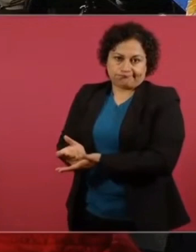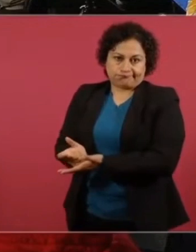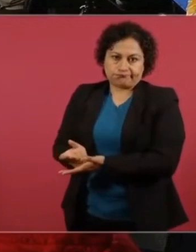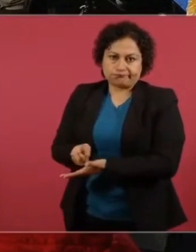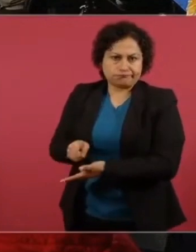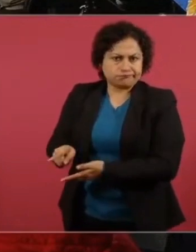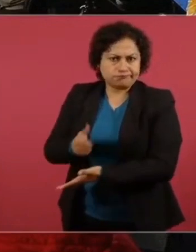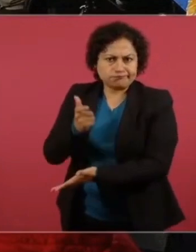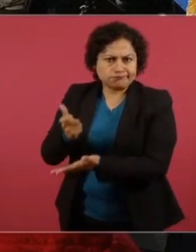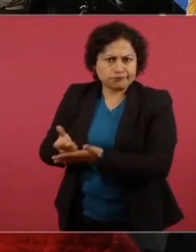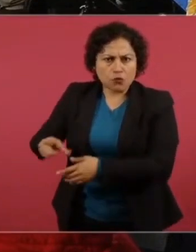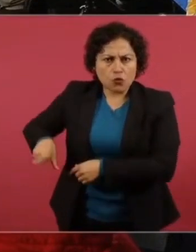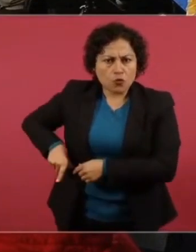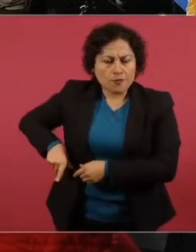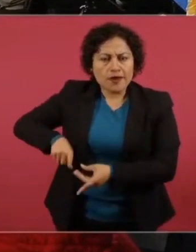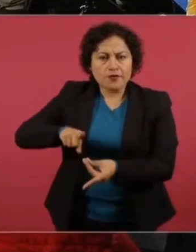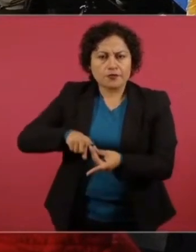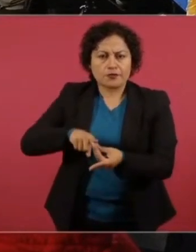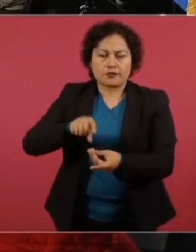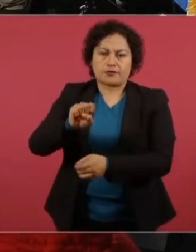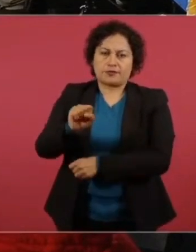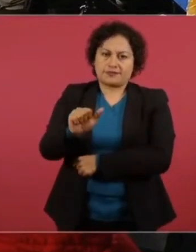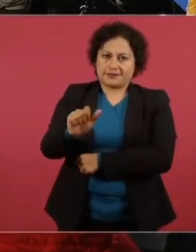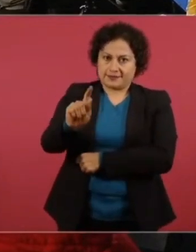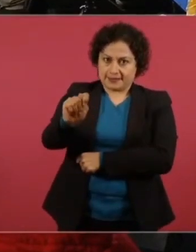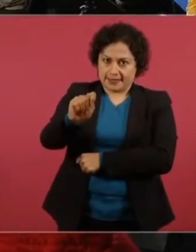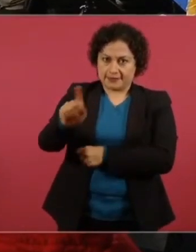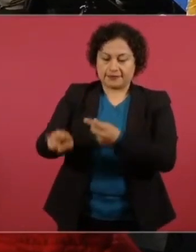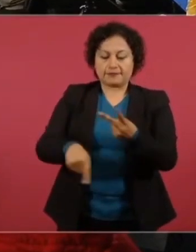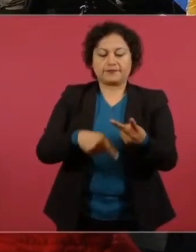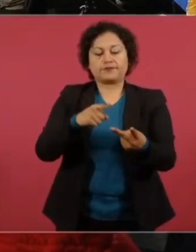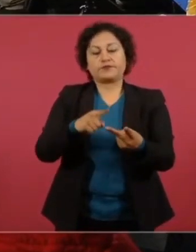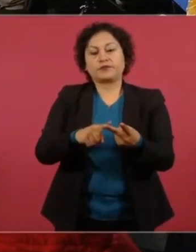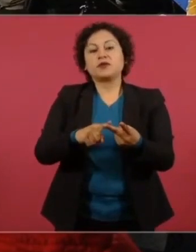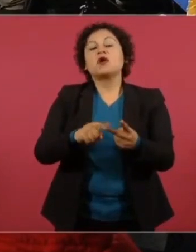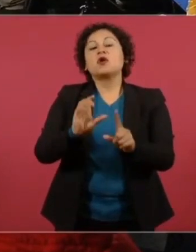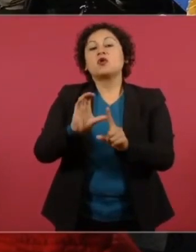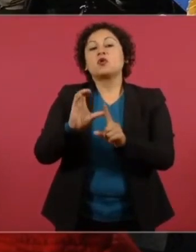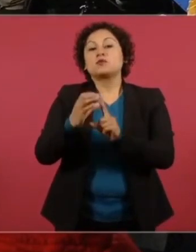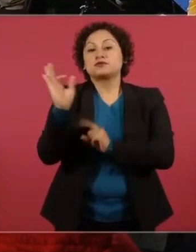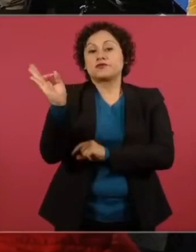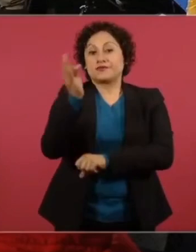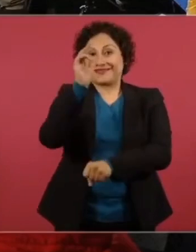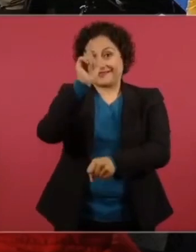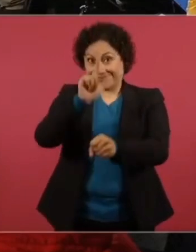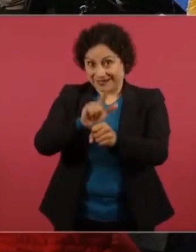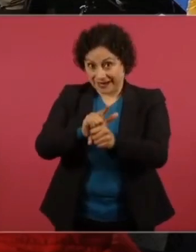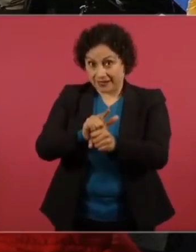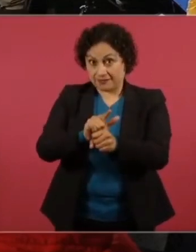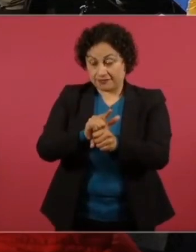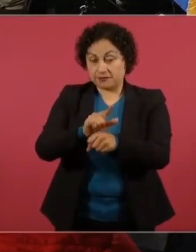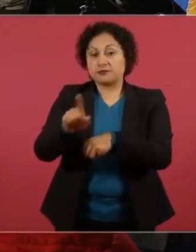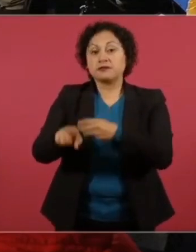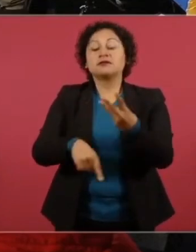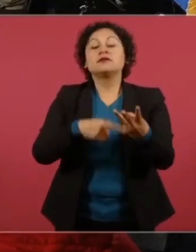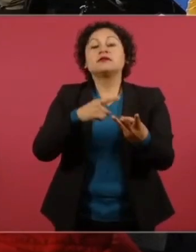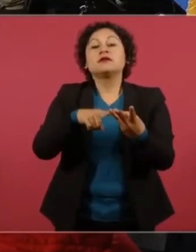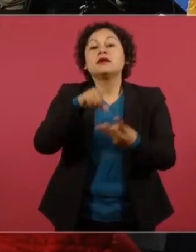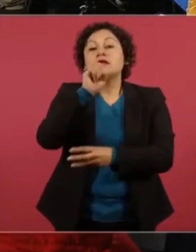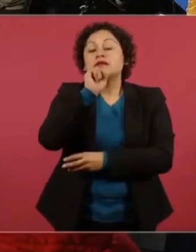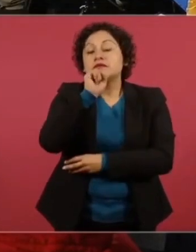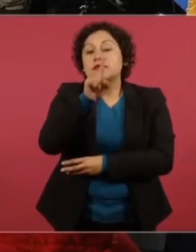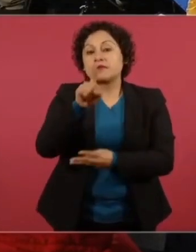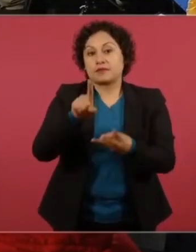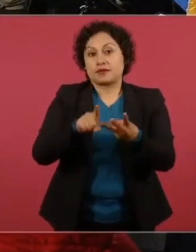con la Comisión Federal, con el Seguro, con el